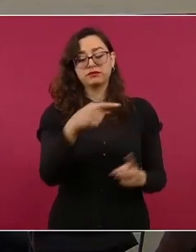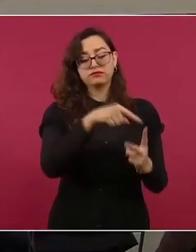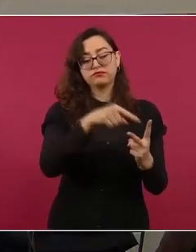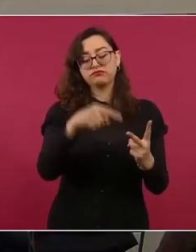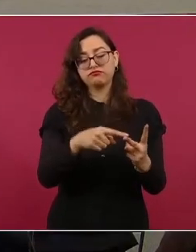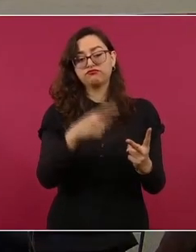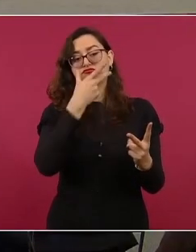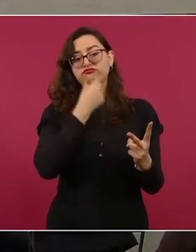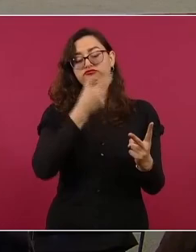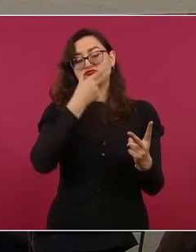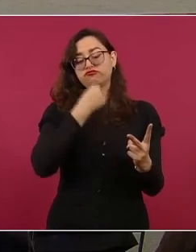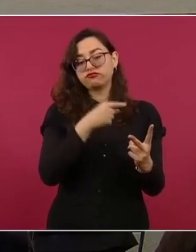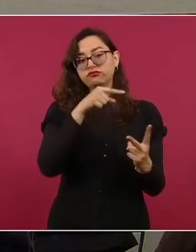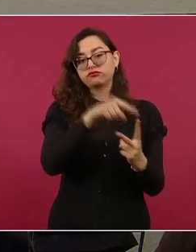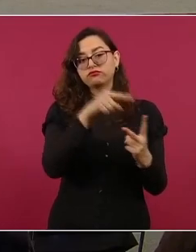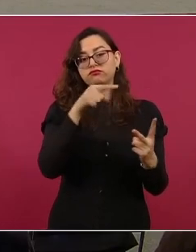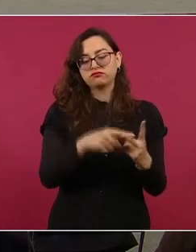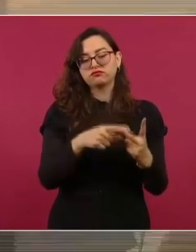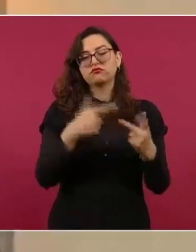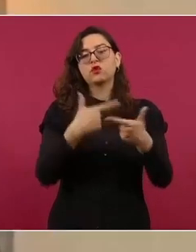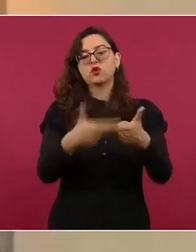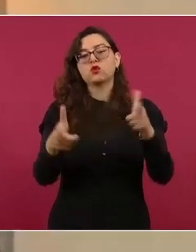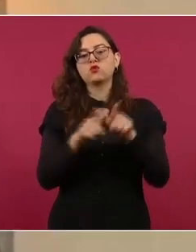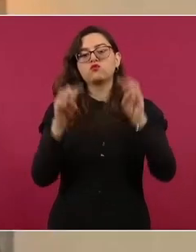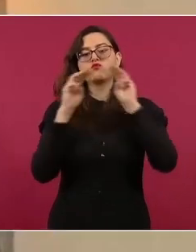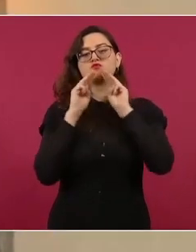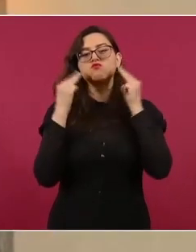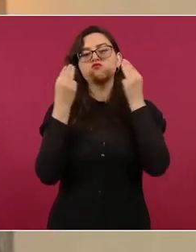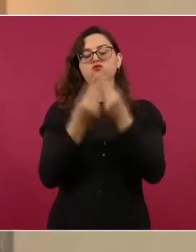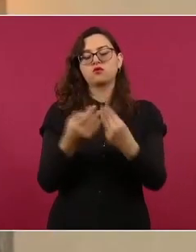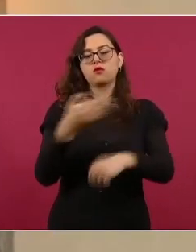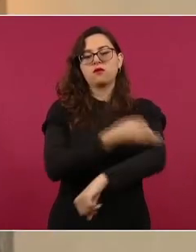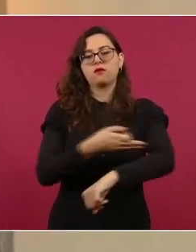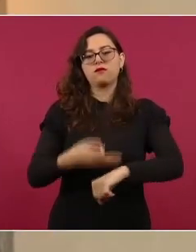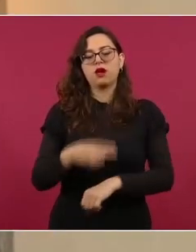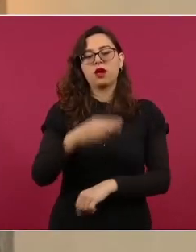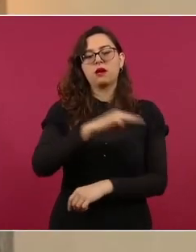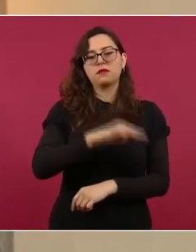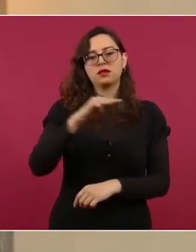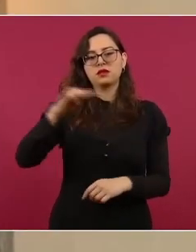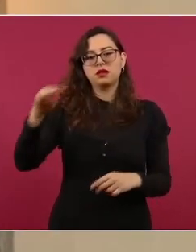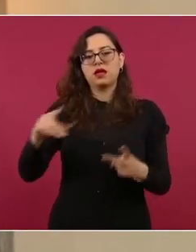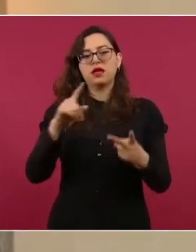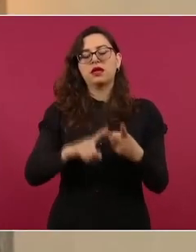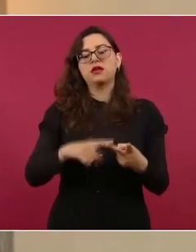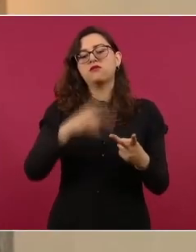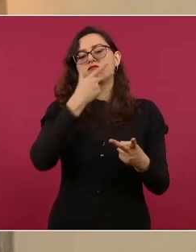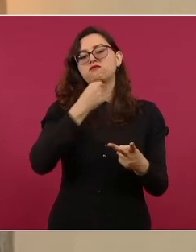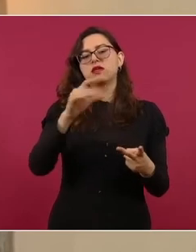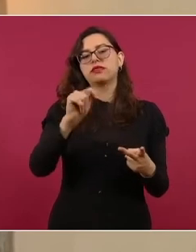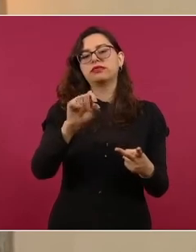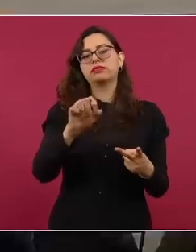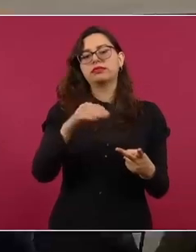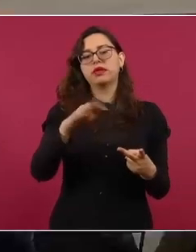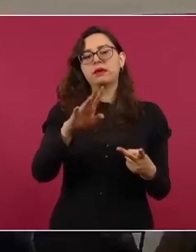tuta, eran parte de las organizaciones criminales Familia Michoacana y Caballeros Templarios. Siguiente.